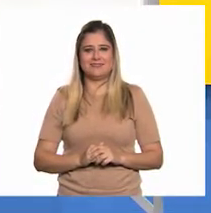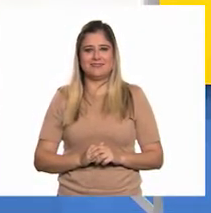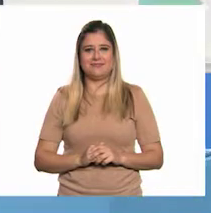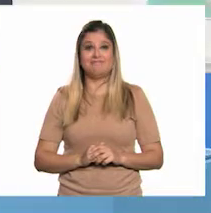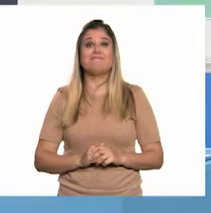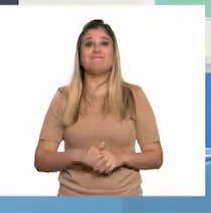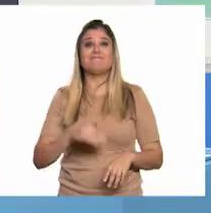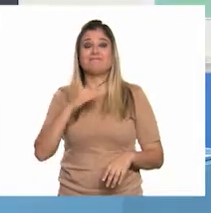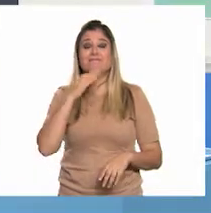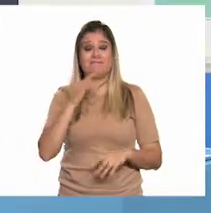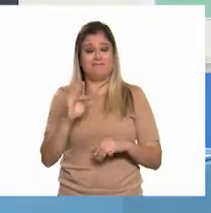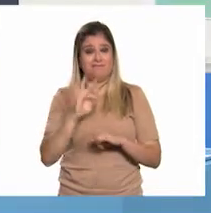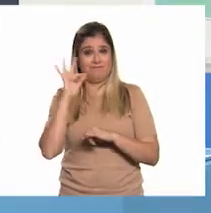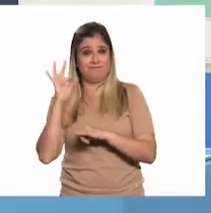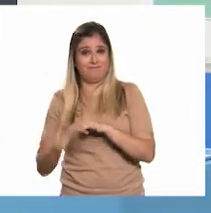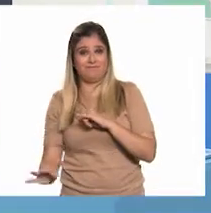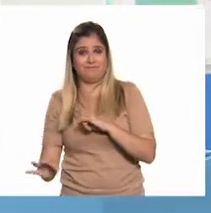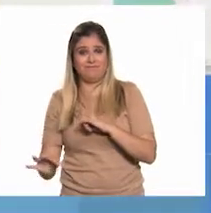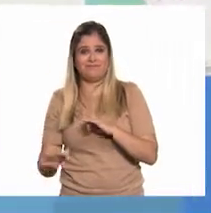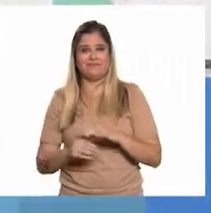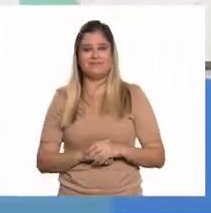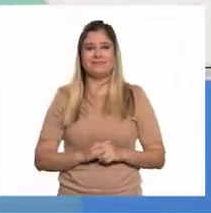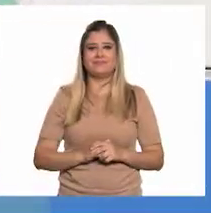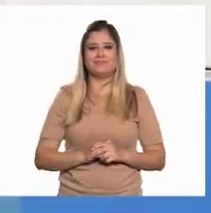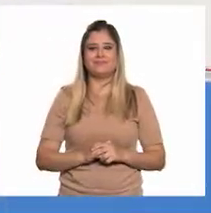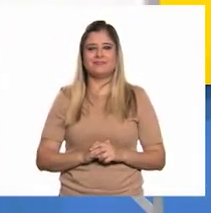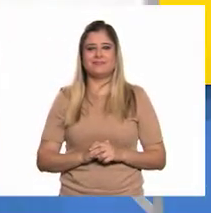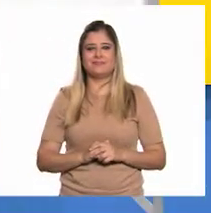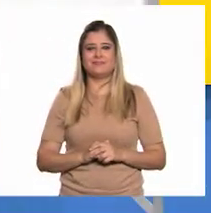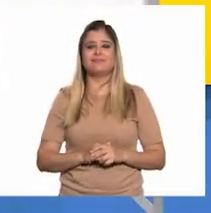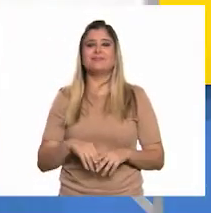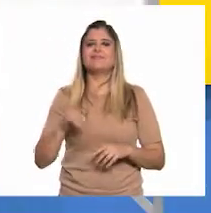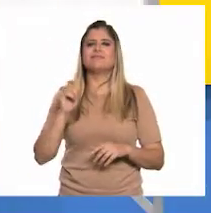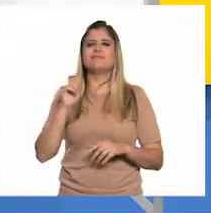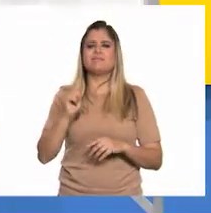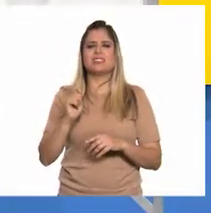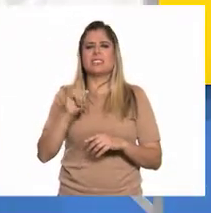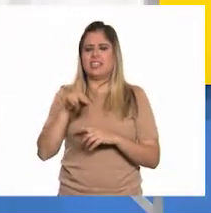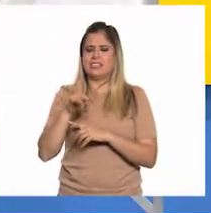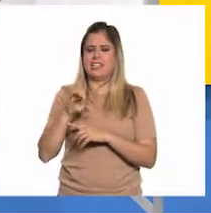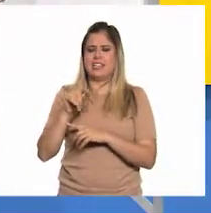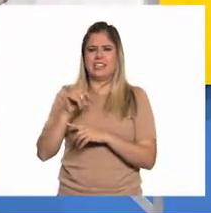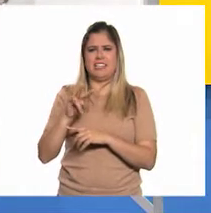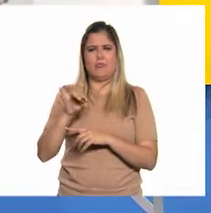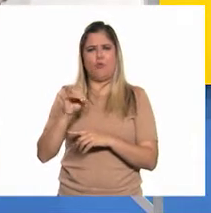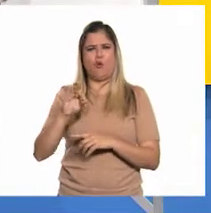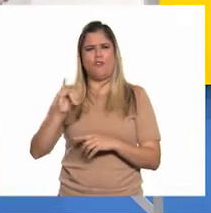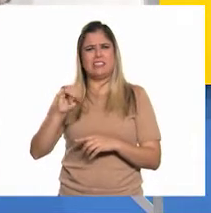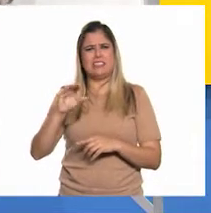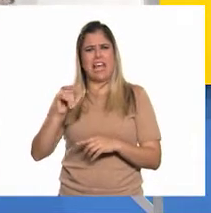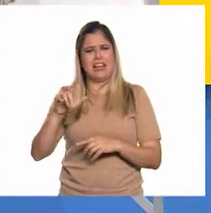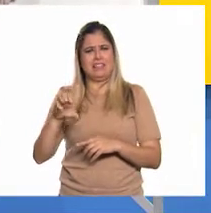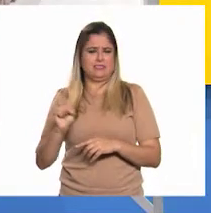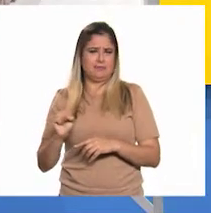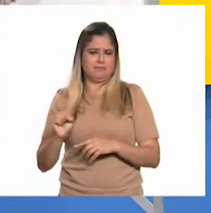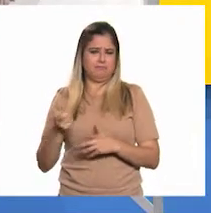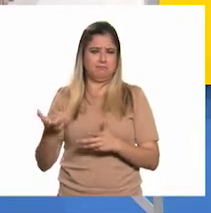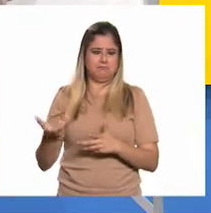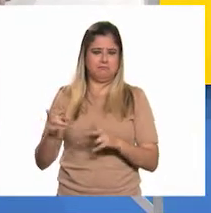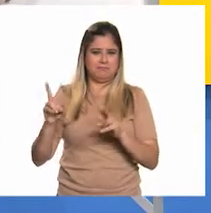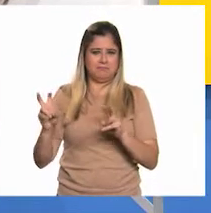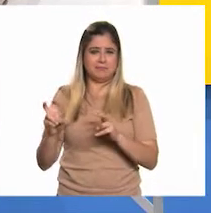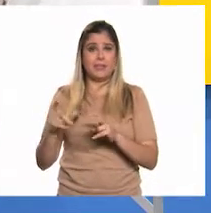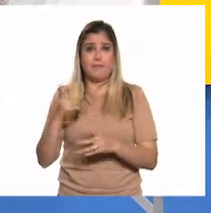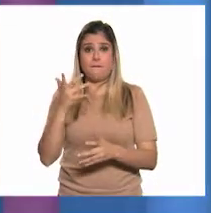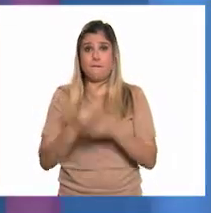Y por último, incentivos fiscales. Exactamente. Muy bien. Además de la